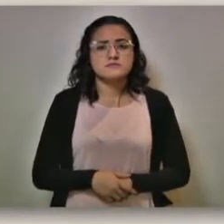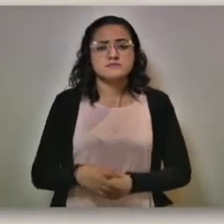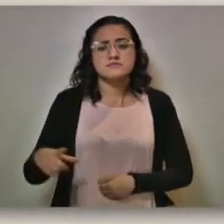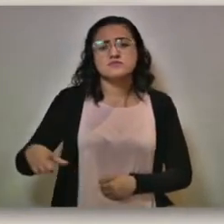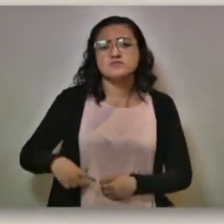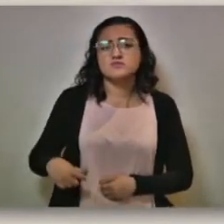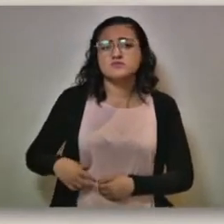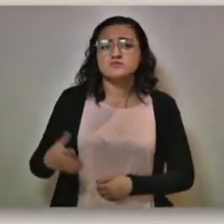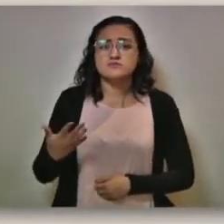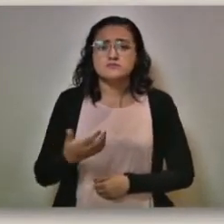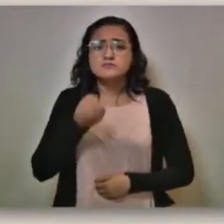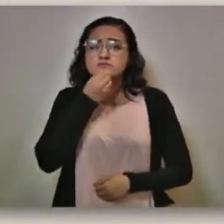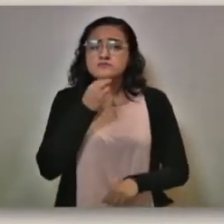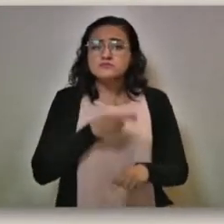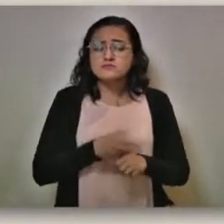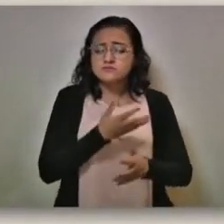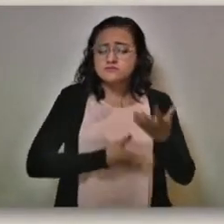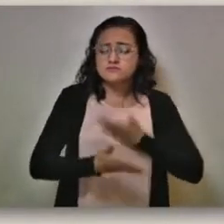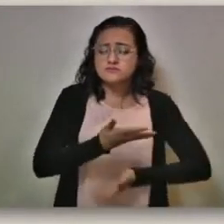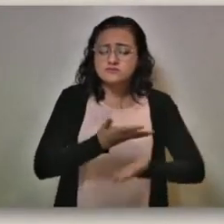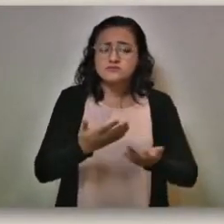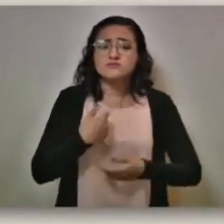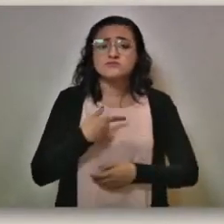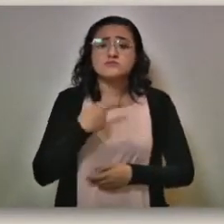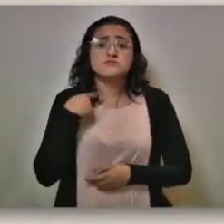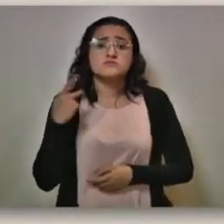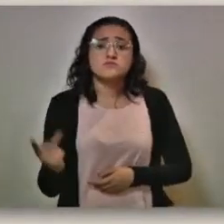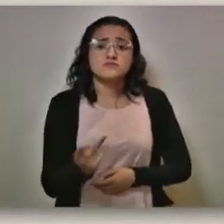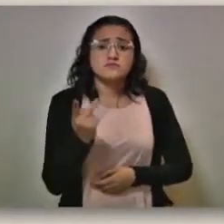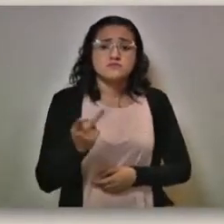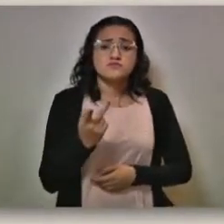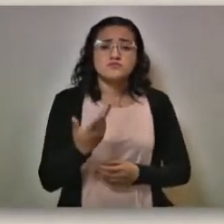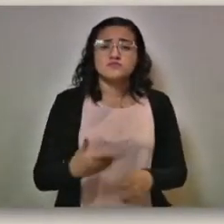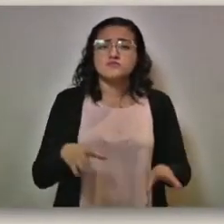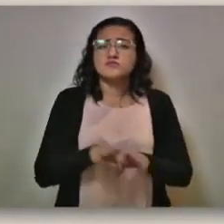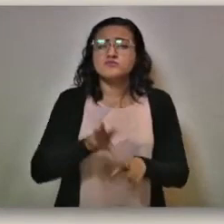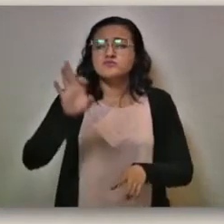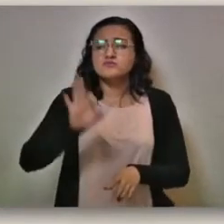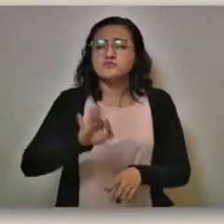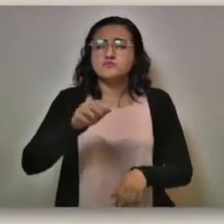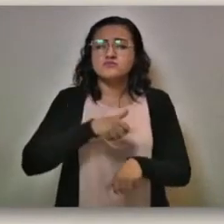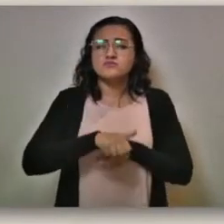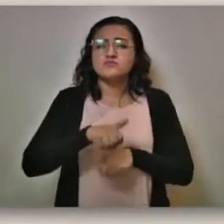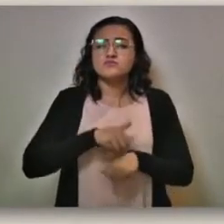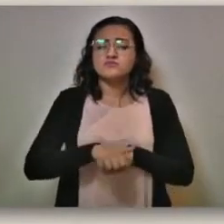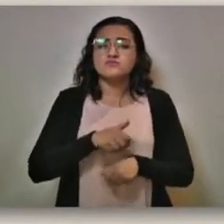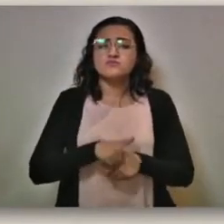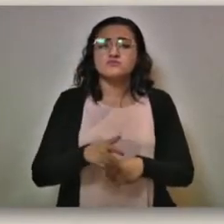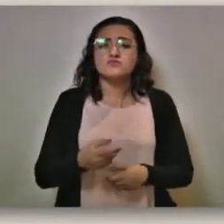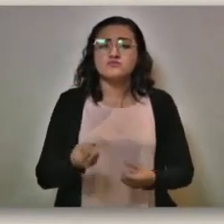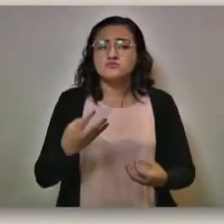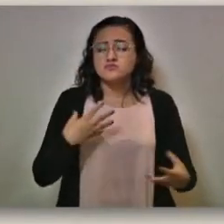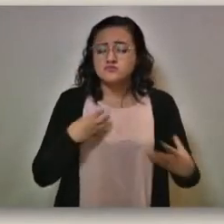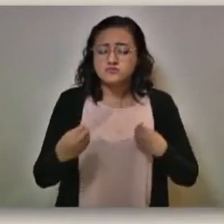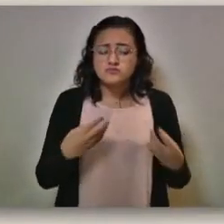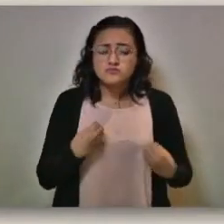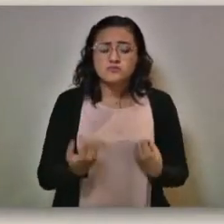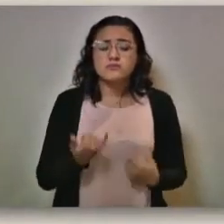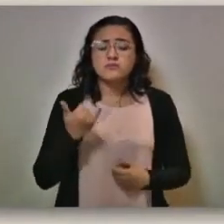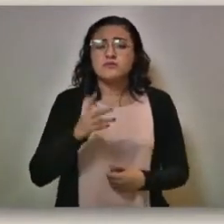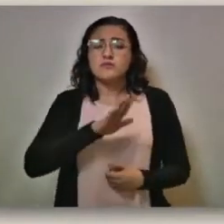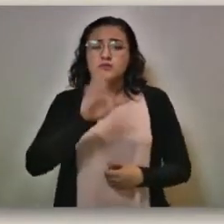Gobernador, secretarios, buenos días. Quisiera yo preguntarle acerca de las cifras de contagios y de muertes,